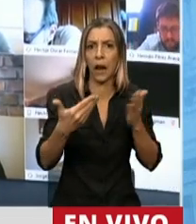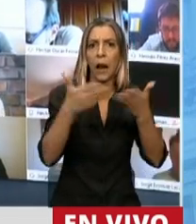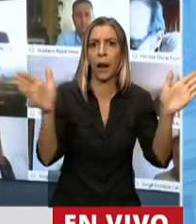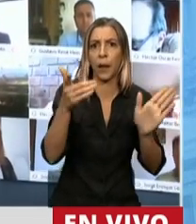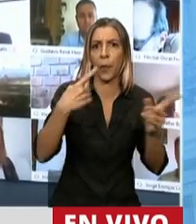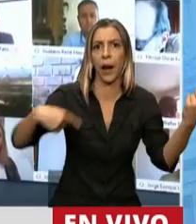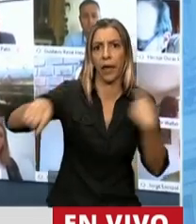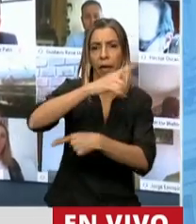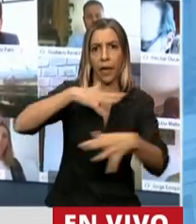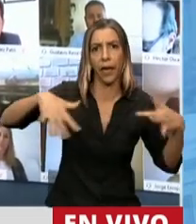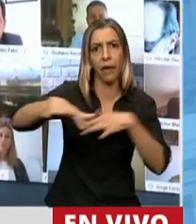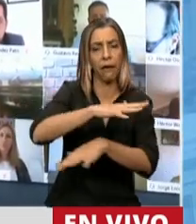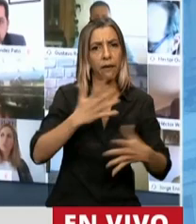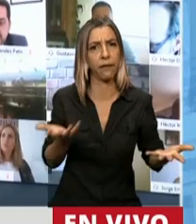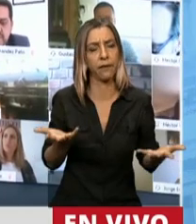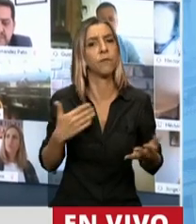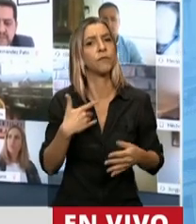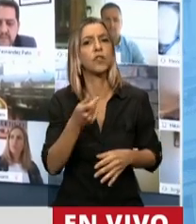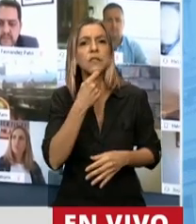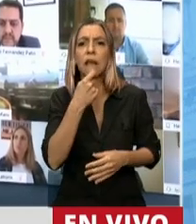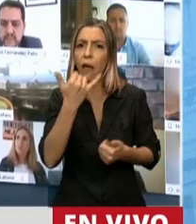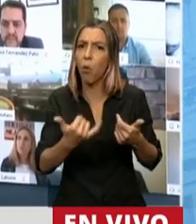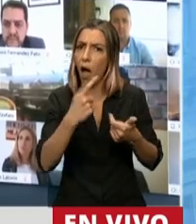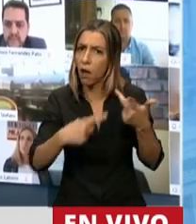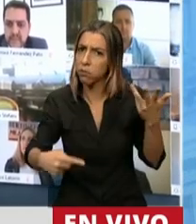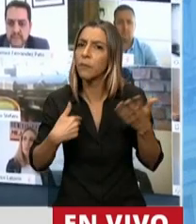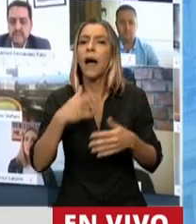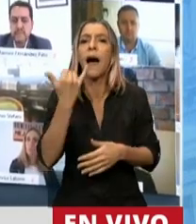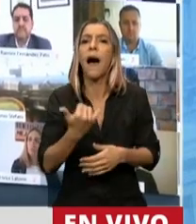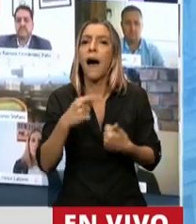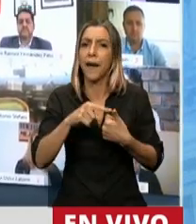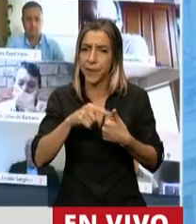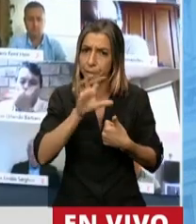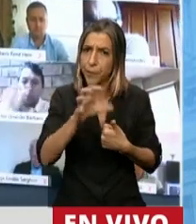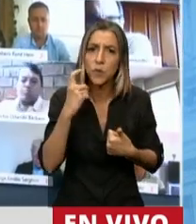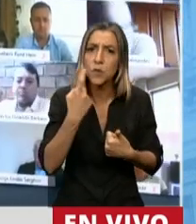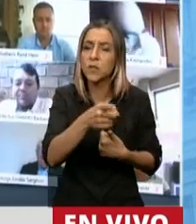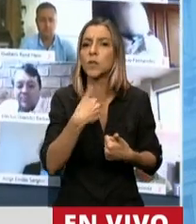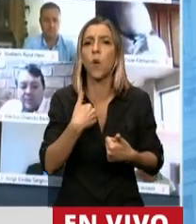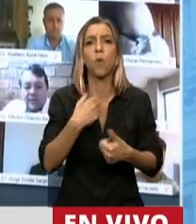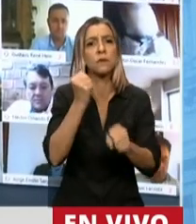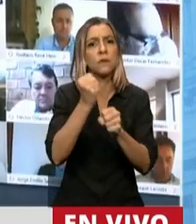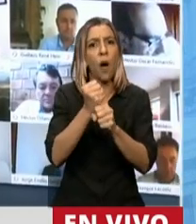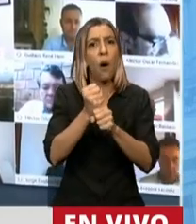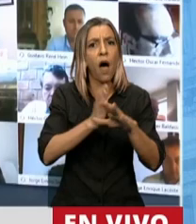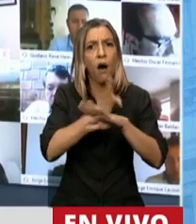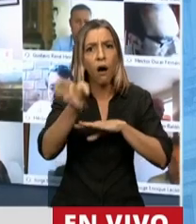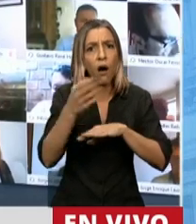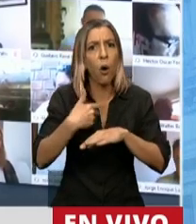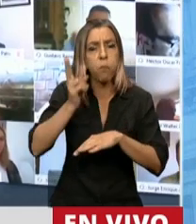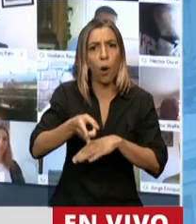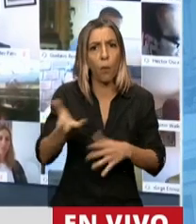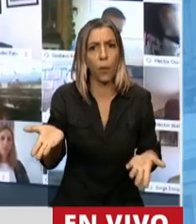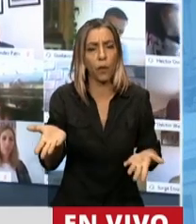par de ejemplos de lo que sucede en San Luis, empezando por la violación del derecho a trabajar garantizado en el artículo 14 de la Constitución